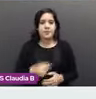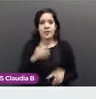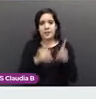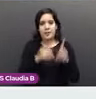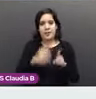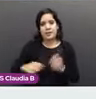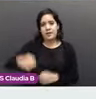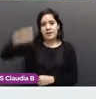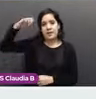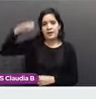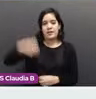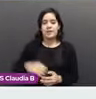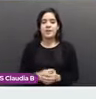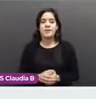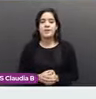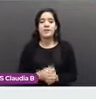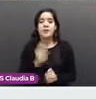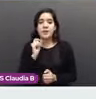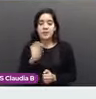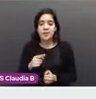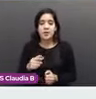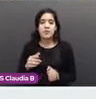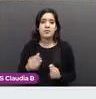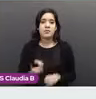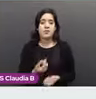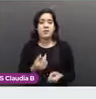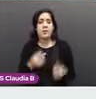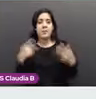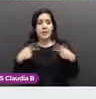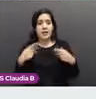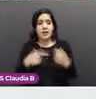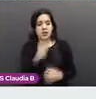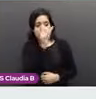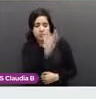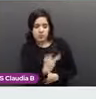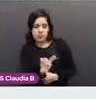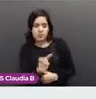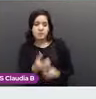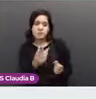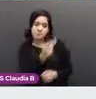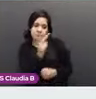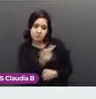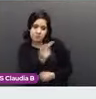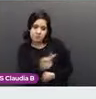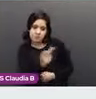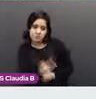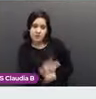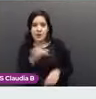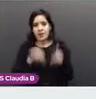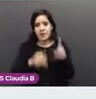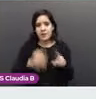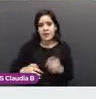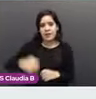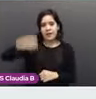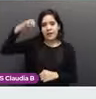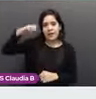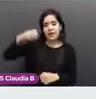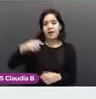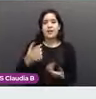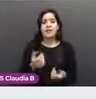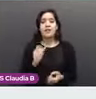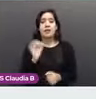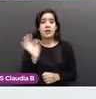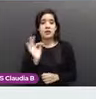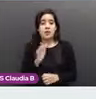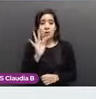Vamos a realizar una historia clínica completa, un examen mamario. Si la paciente está en edad de tamizaje, estudios de imagen. En pacientes menores de